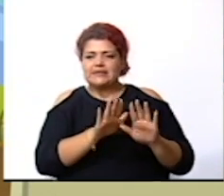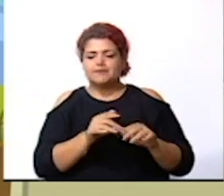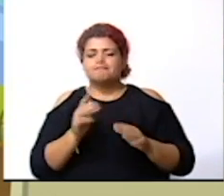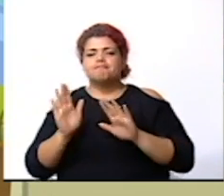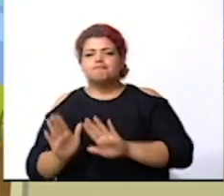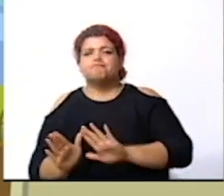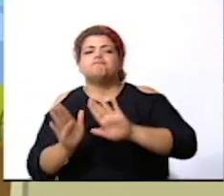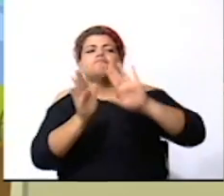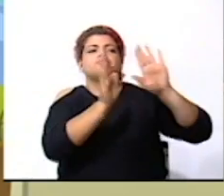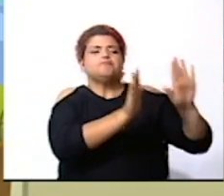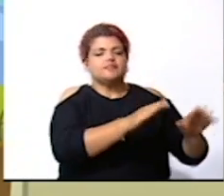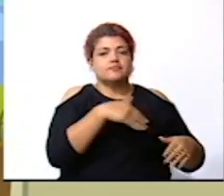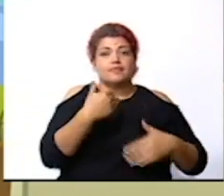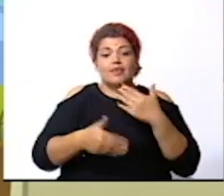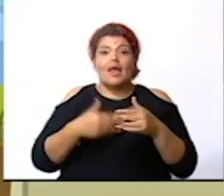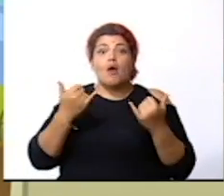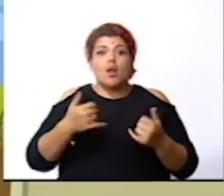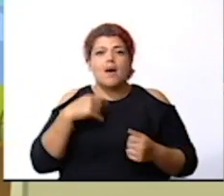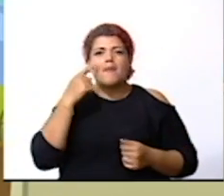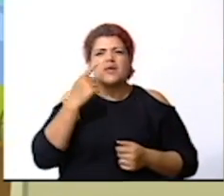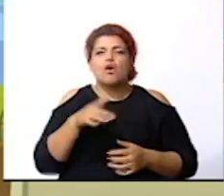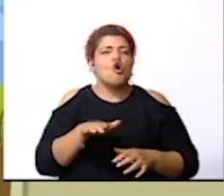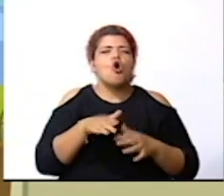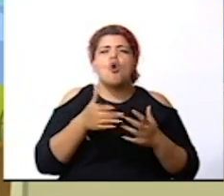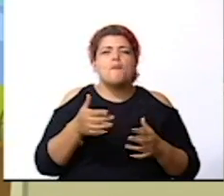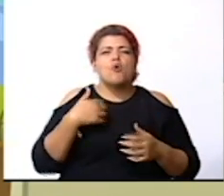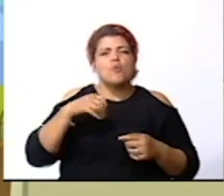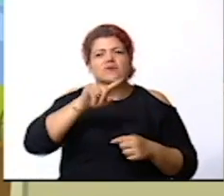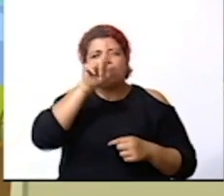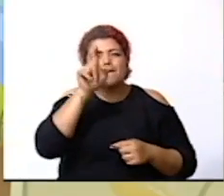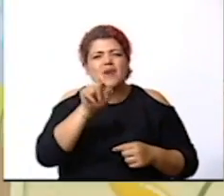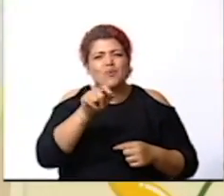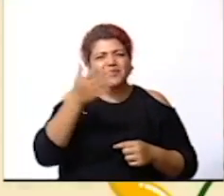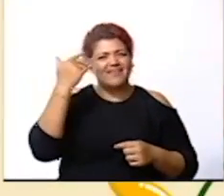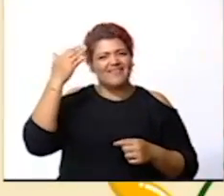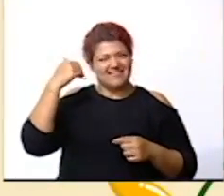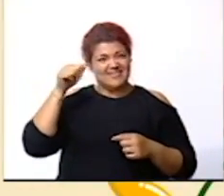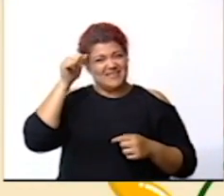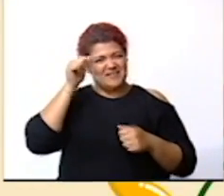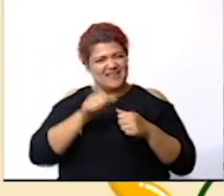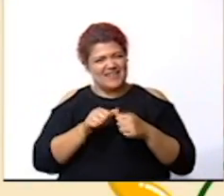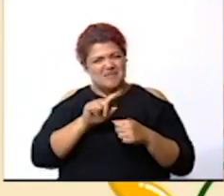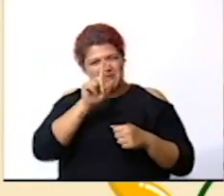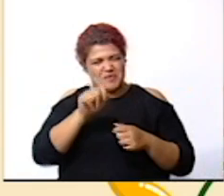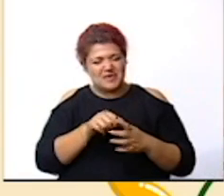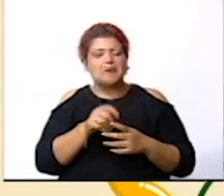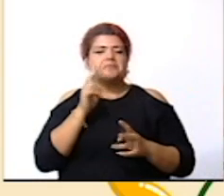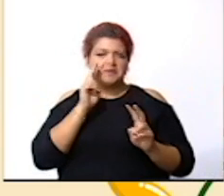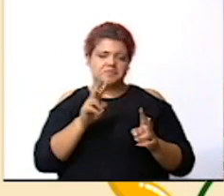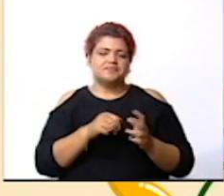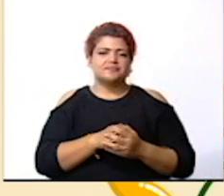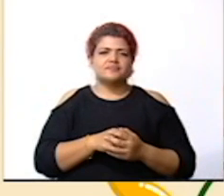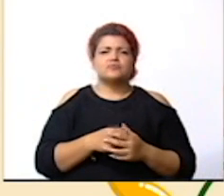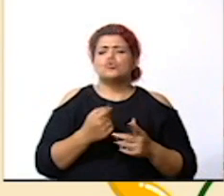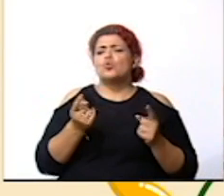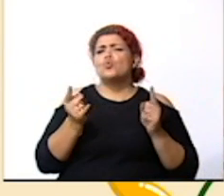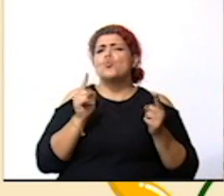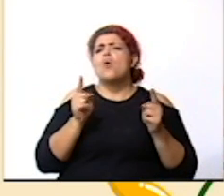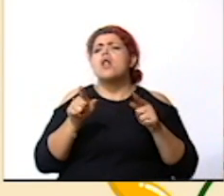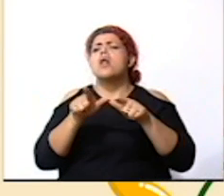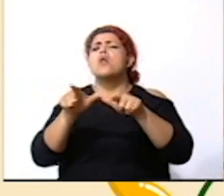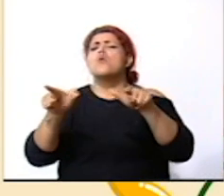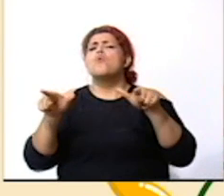y vamos a ver la parte de qué fue nuestra pregunta generadora ¿les parece? bueno cuáles son las zonas